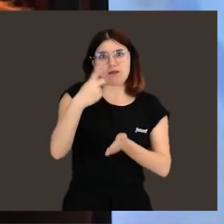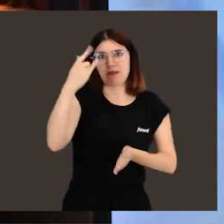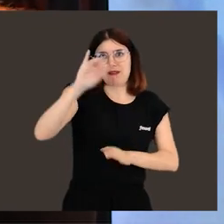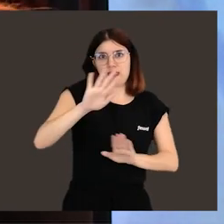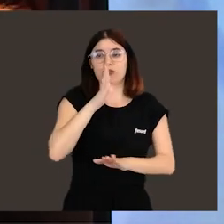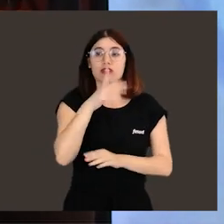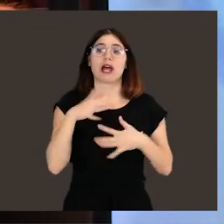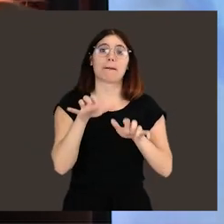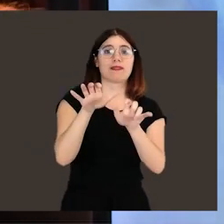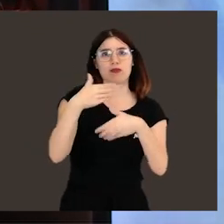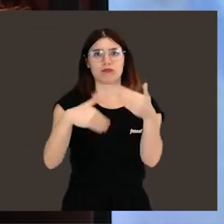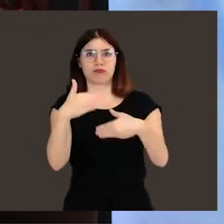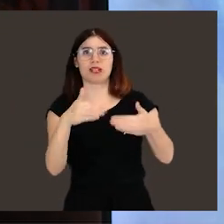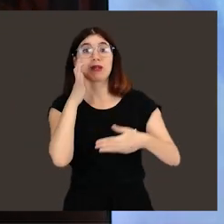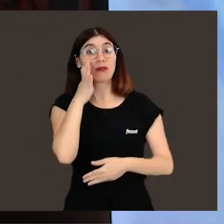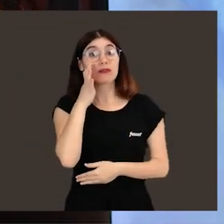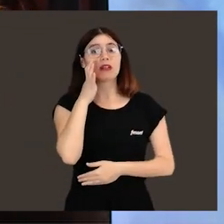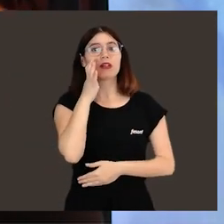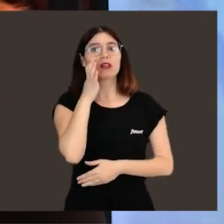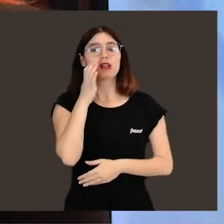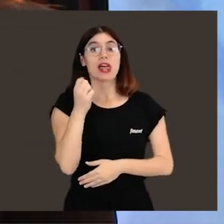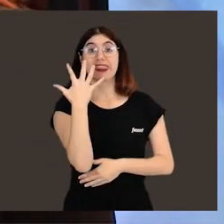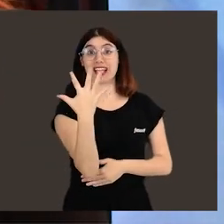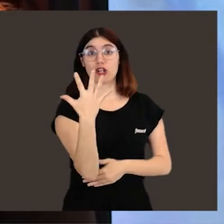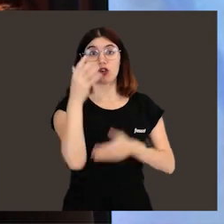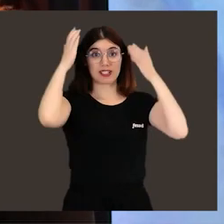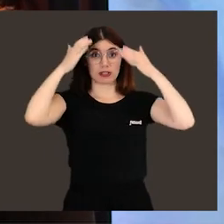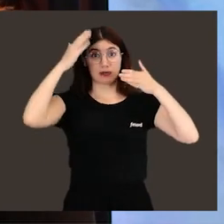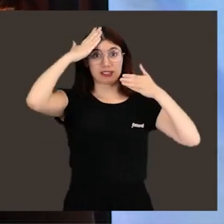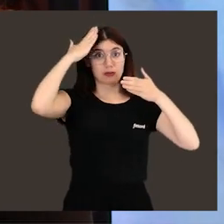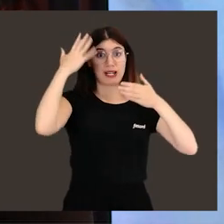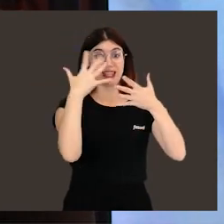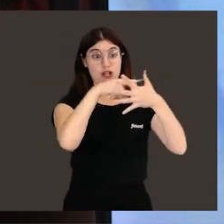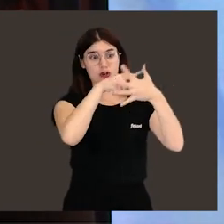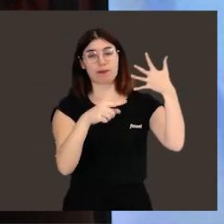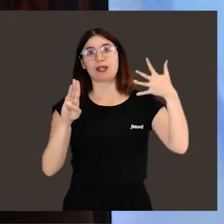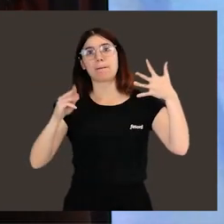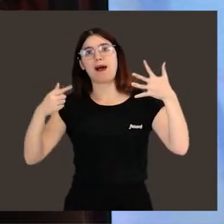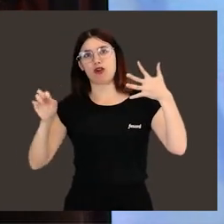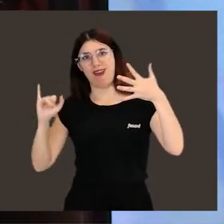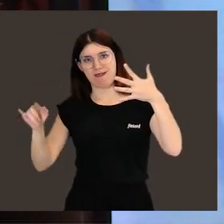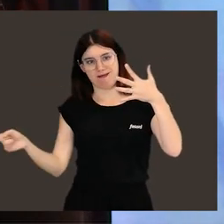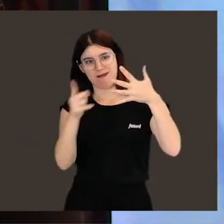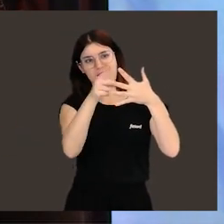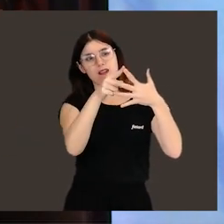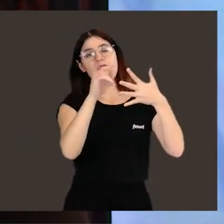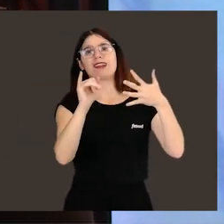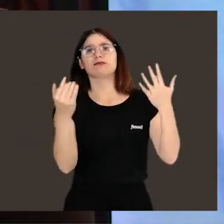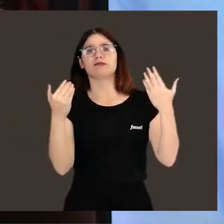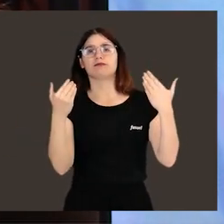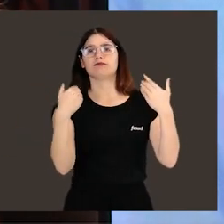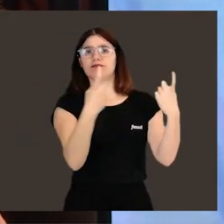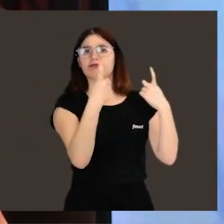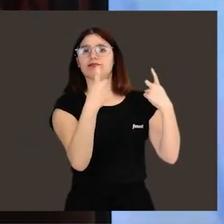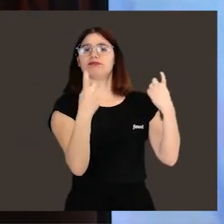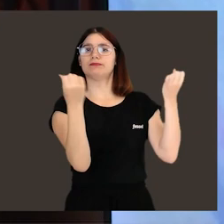nivel mundial, digamos que estamos aprendiendo un poco todo sobre la marcha. Pero en principio, los 5 astronautas titulares, entre los que se encuentra Pablo, están